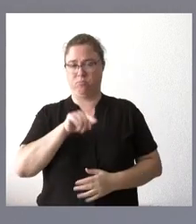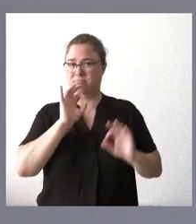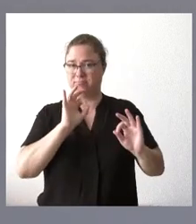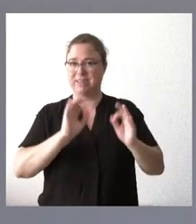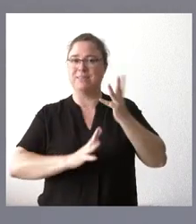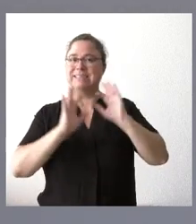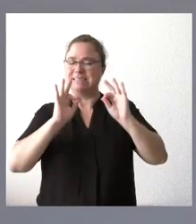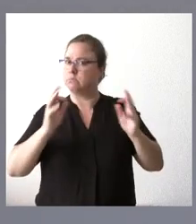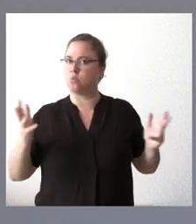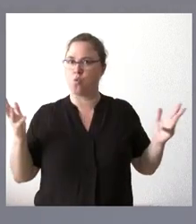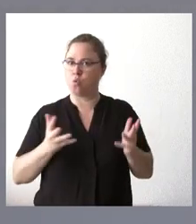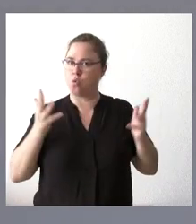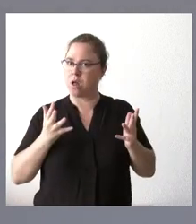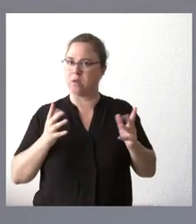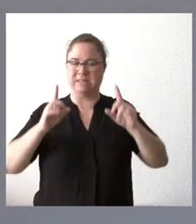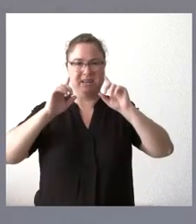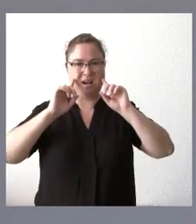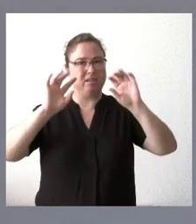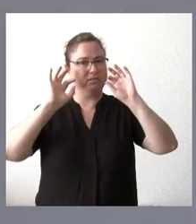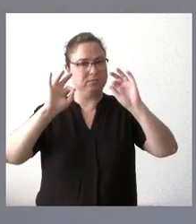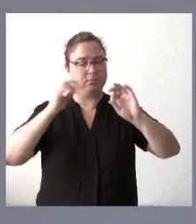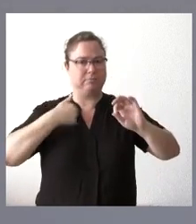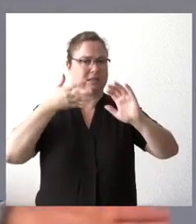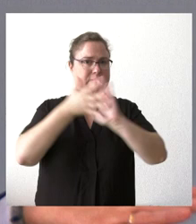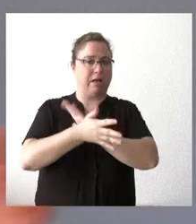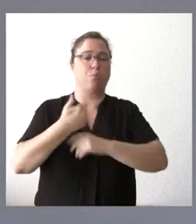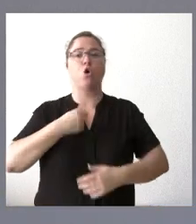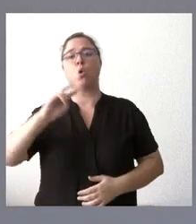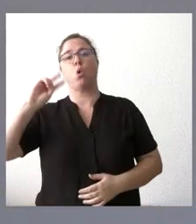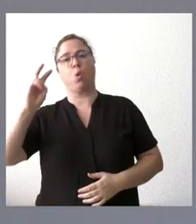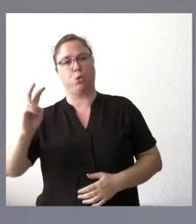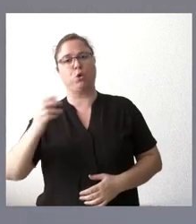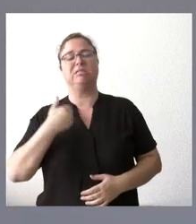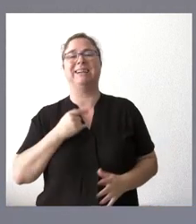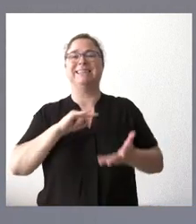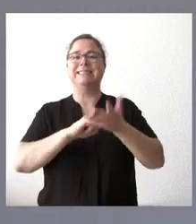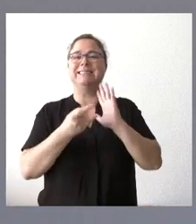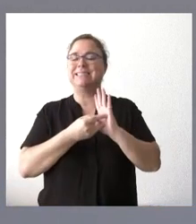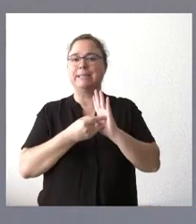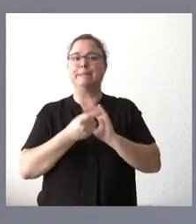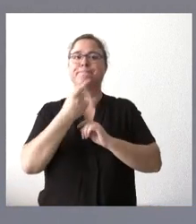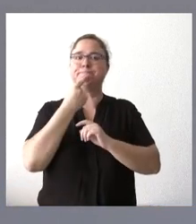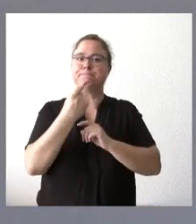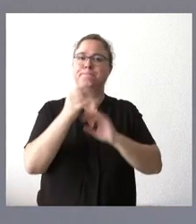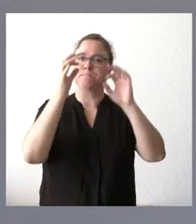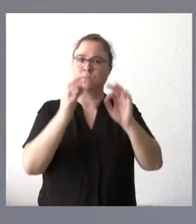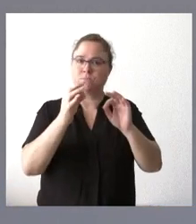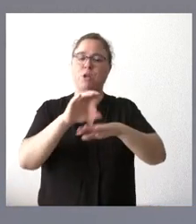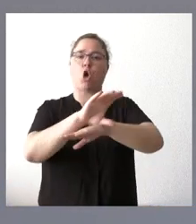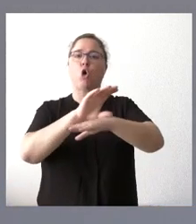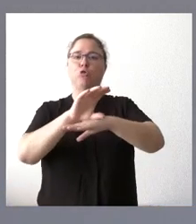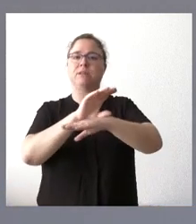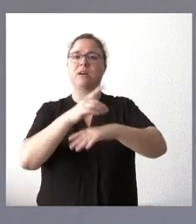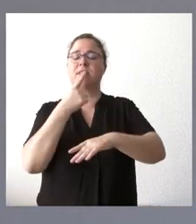graves y muy particularmente este que les hemos descrito y aquellos otros que técnicamente se determina así por parte de la Consejería